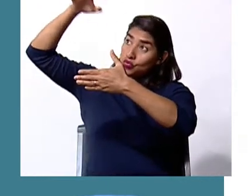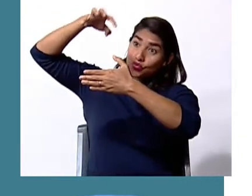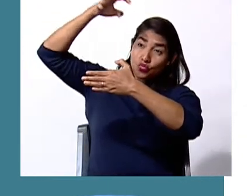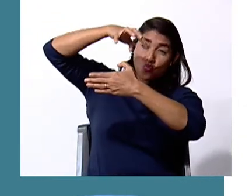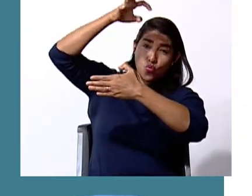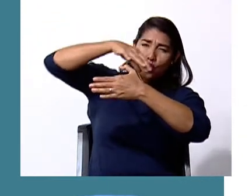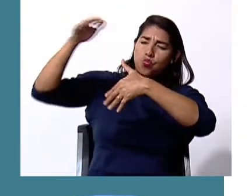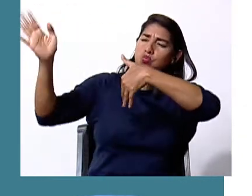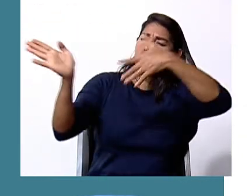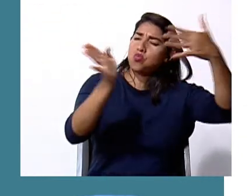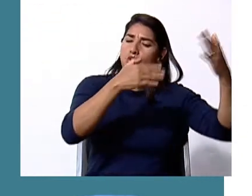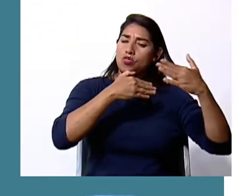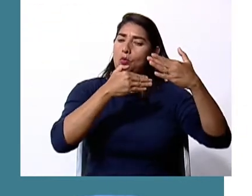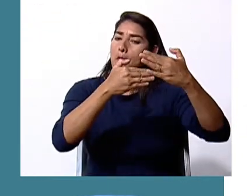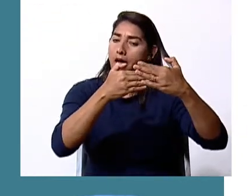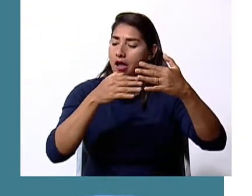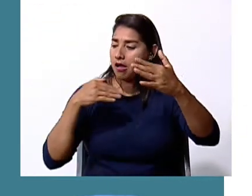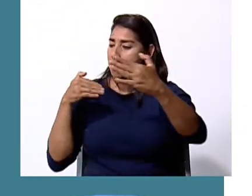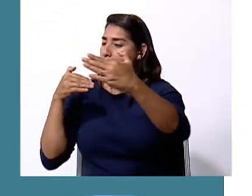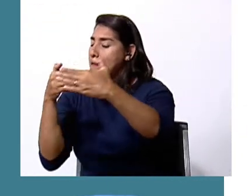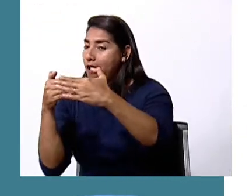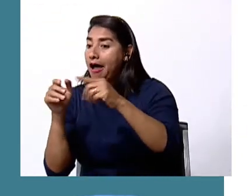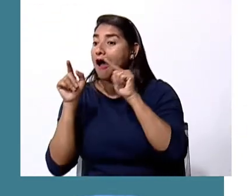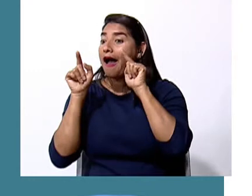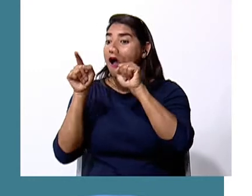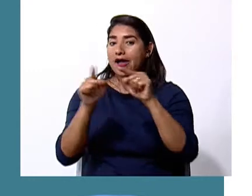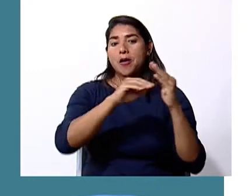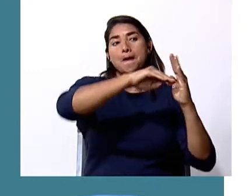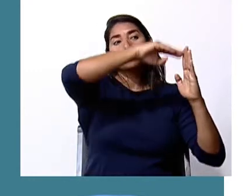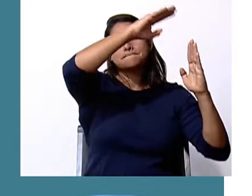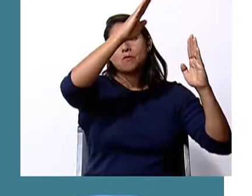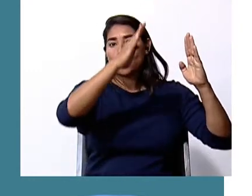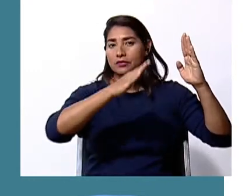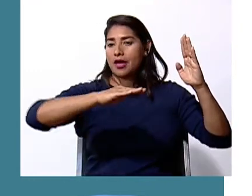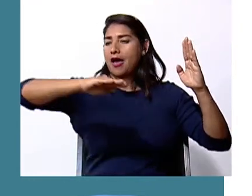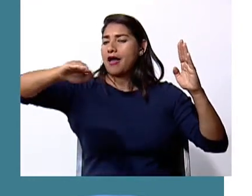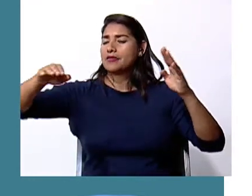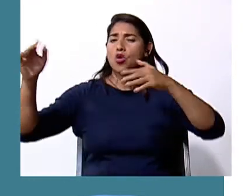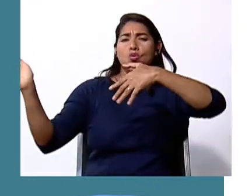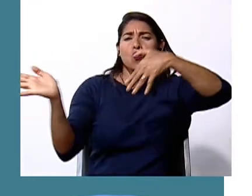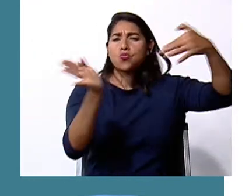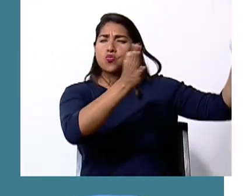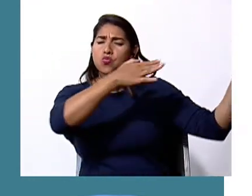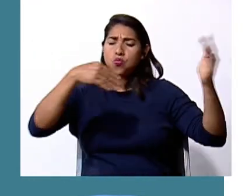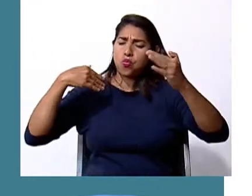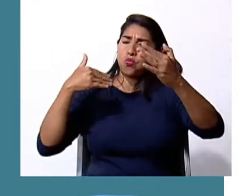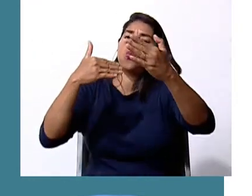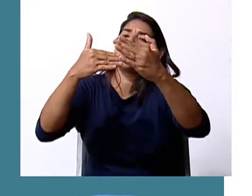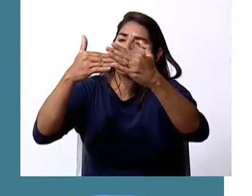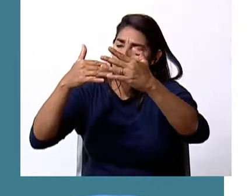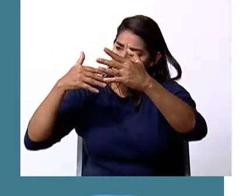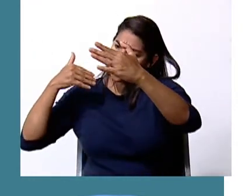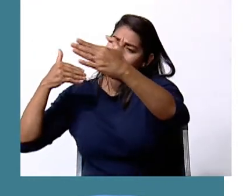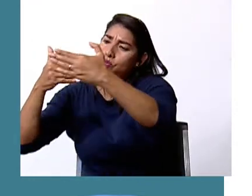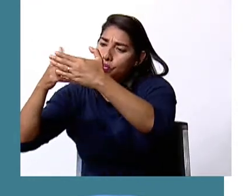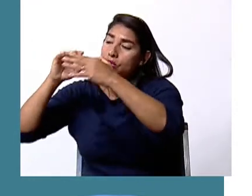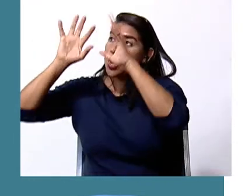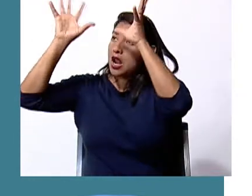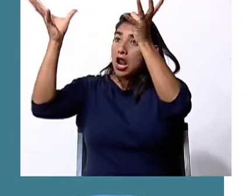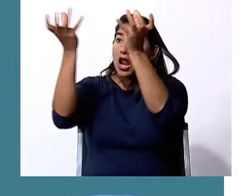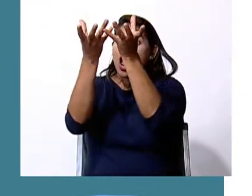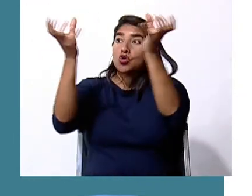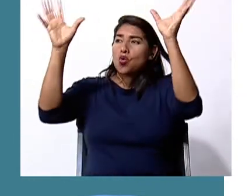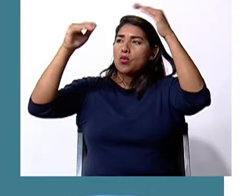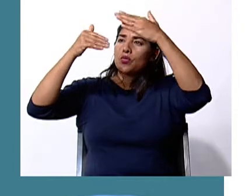del viento. Por eso las cadenas montañosas frenan los vientos e impiden el paso de las nubes.